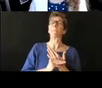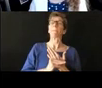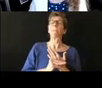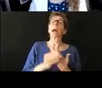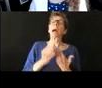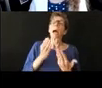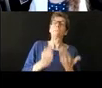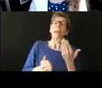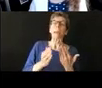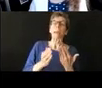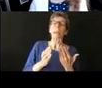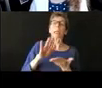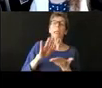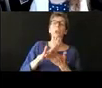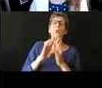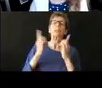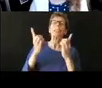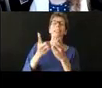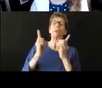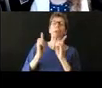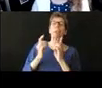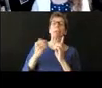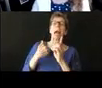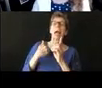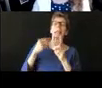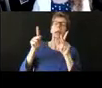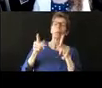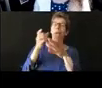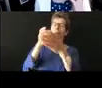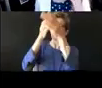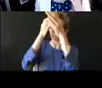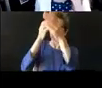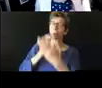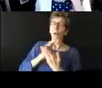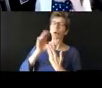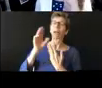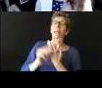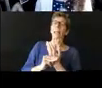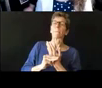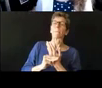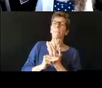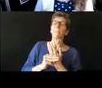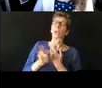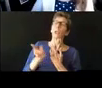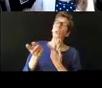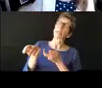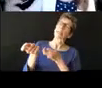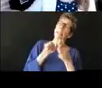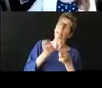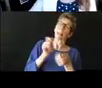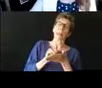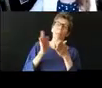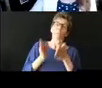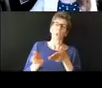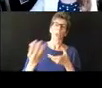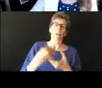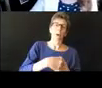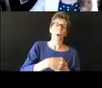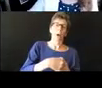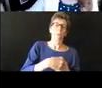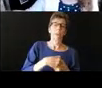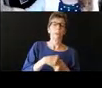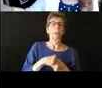parte de liderazgo con el distrito escolar pues ver qué hay y ver qué se puede hacer y una vez que se llegue al